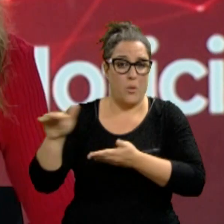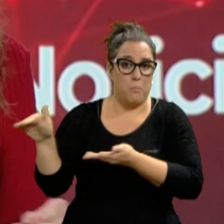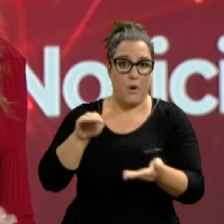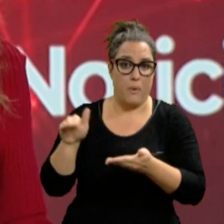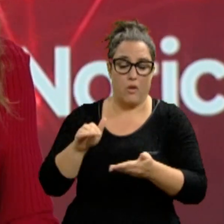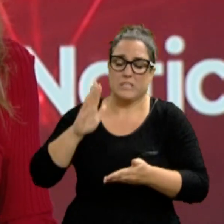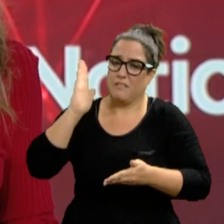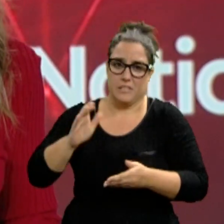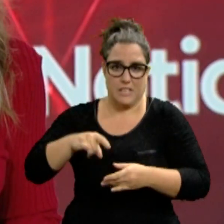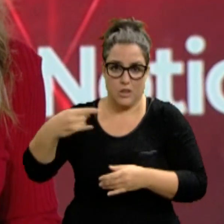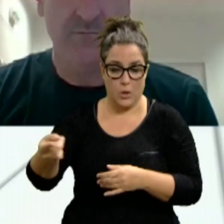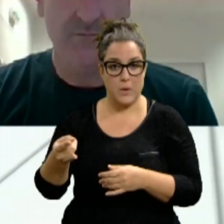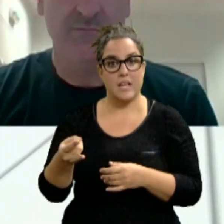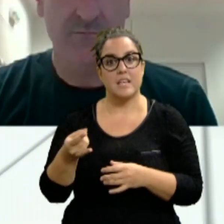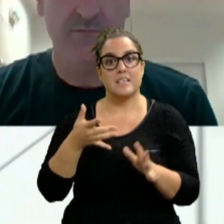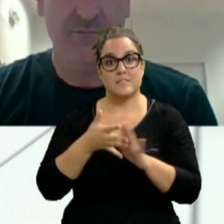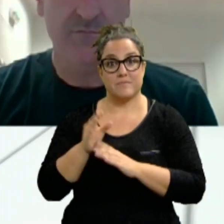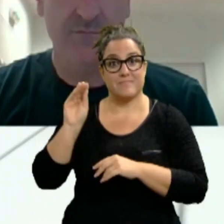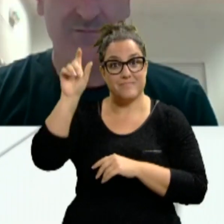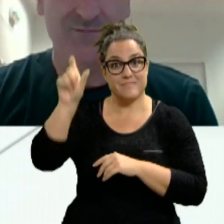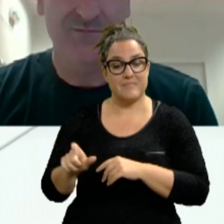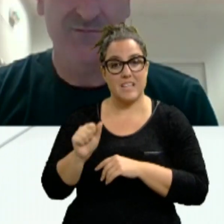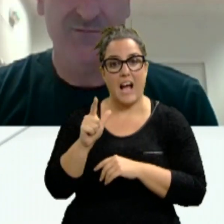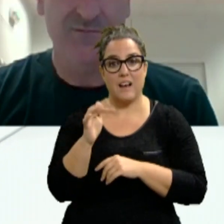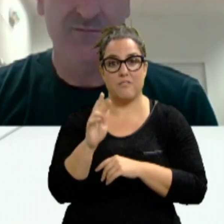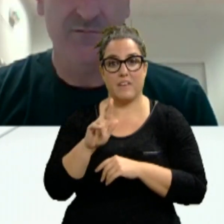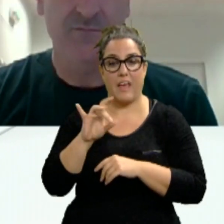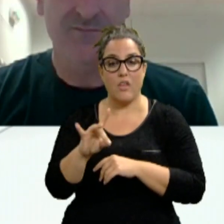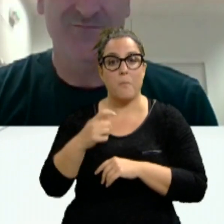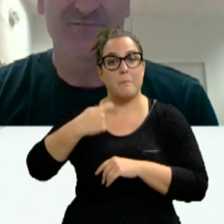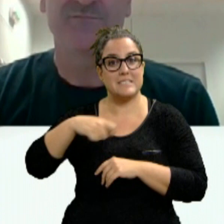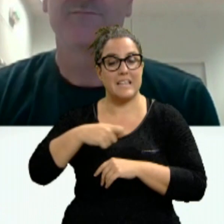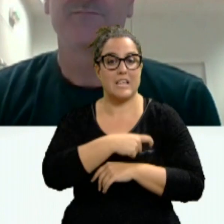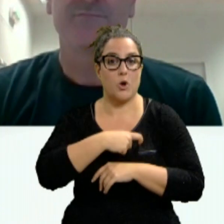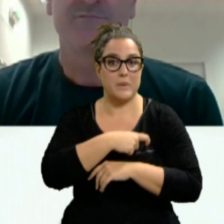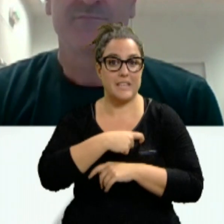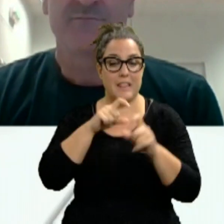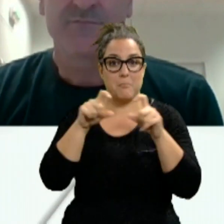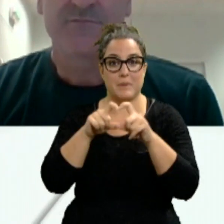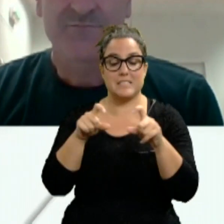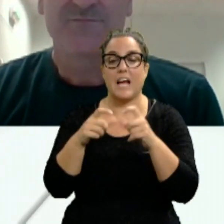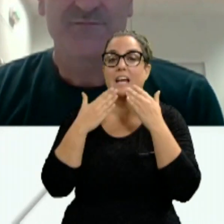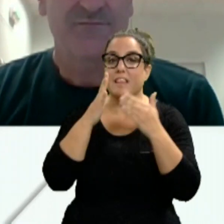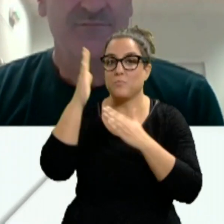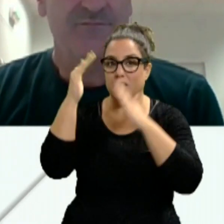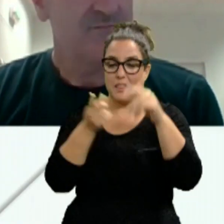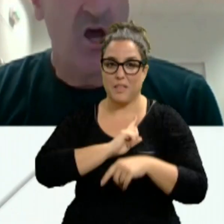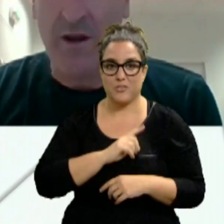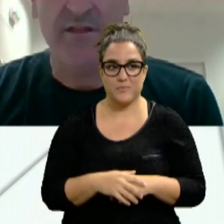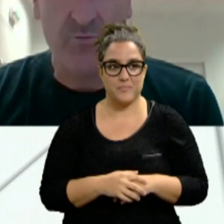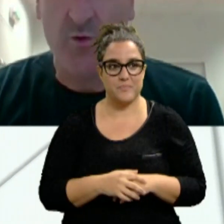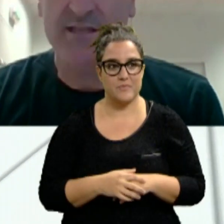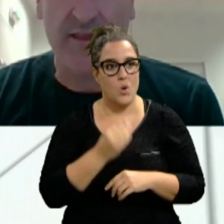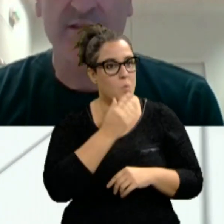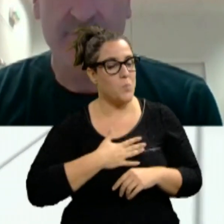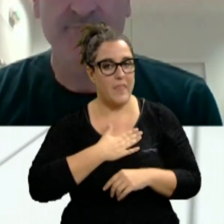En este punto saludamos en directo a Alfredo Morales, presidente del Comité de Empresa de Volkswagen Navarra. Muy buenas tardes y gracias por atendernos en directo. A un